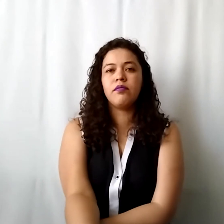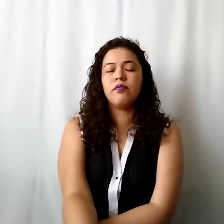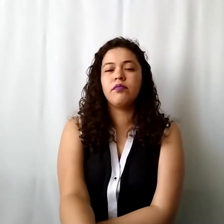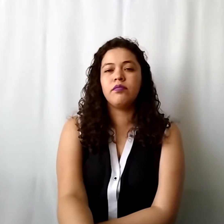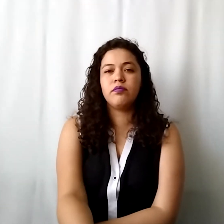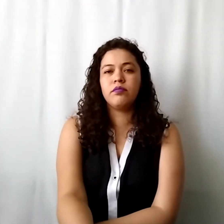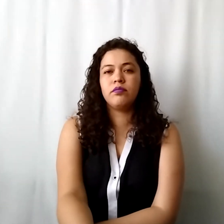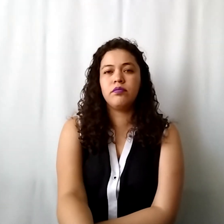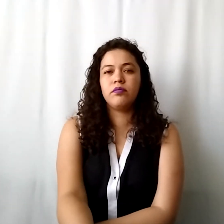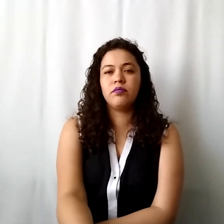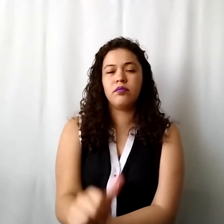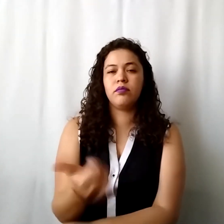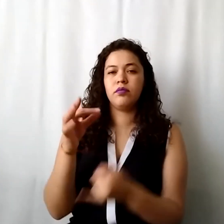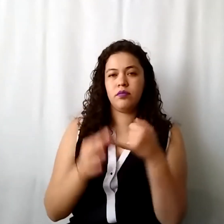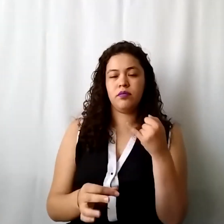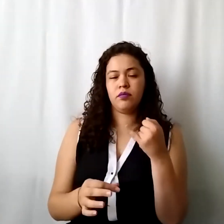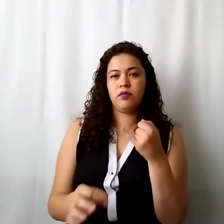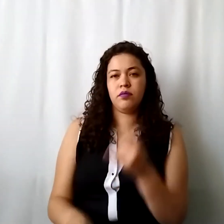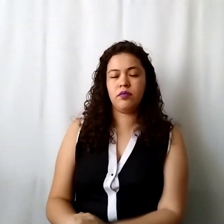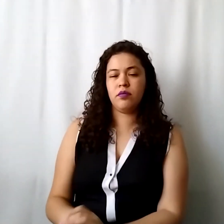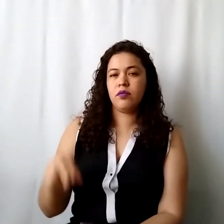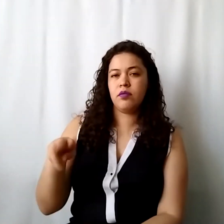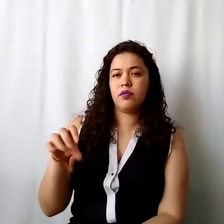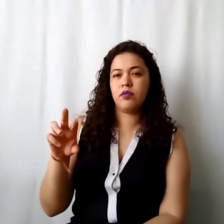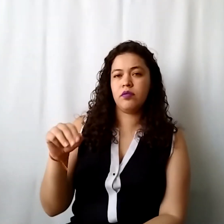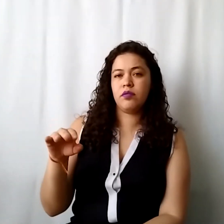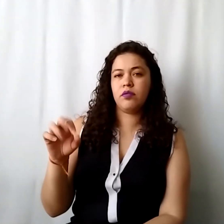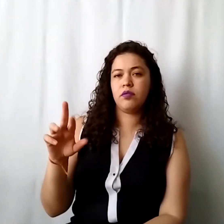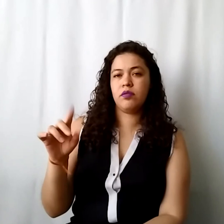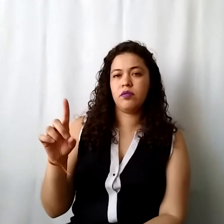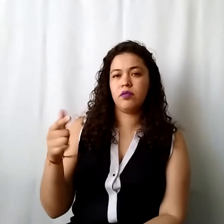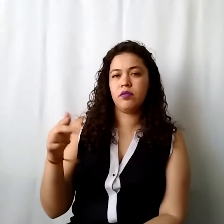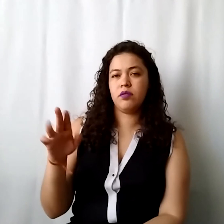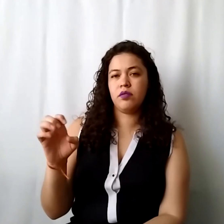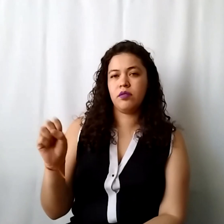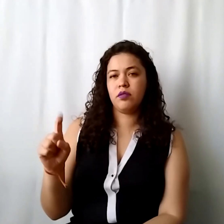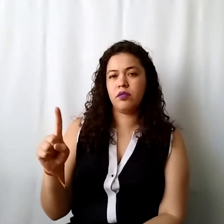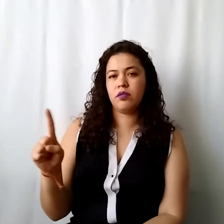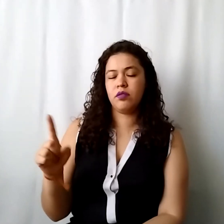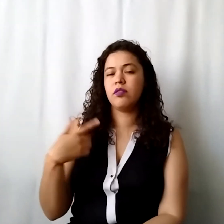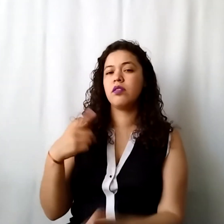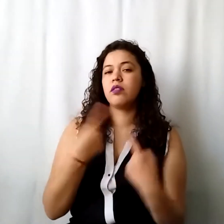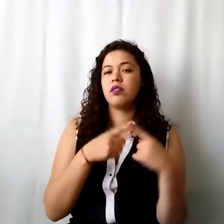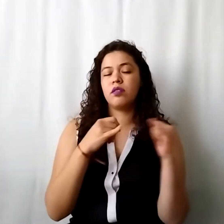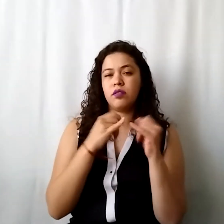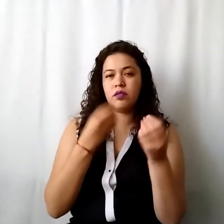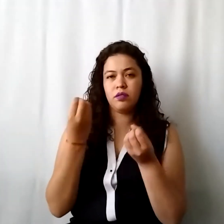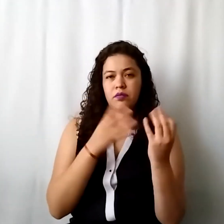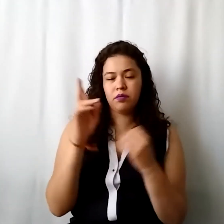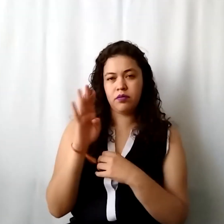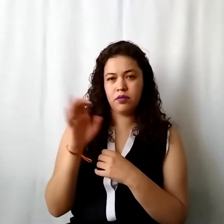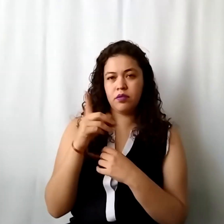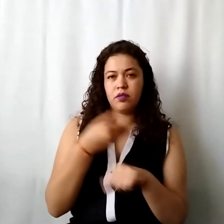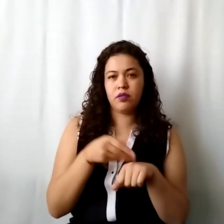y una última pregunta de Norma Rodríguez en el caso de que se brindan becas a distintas instituciones ¿tomo el número de